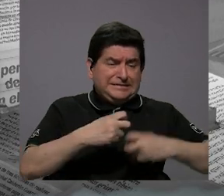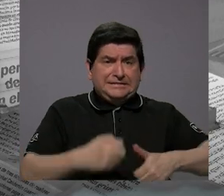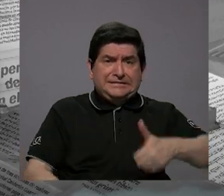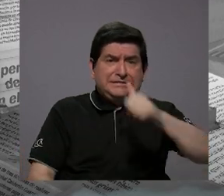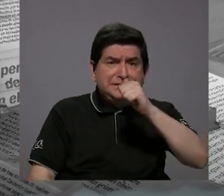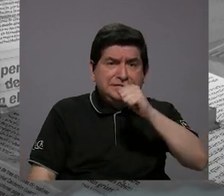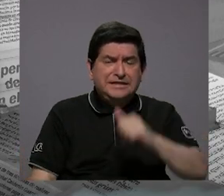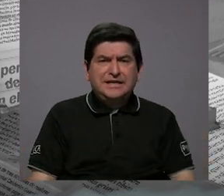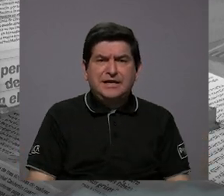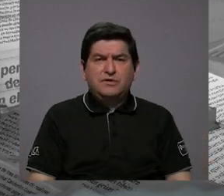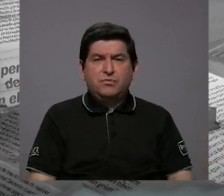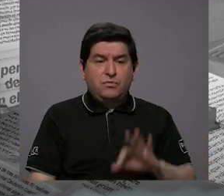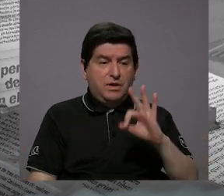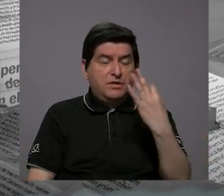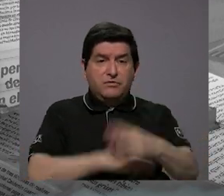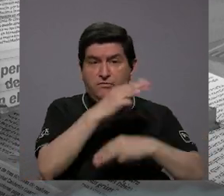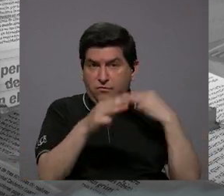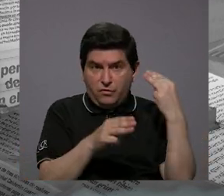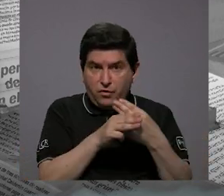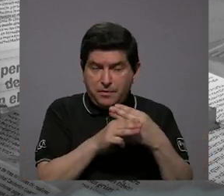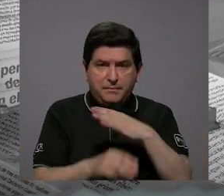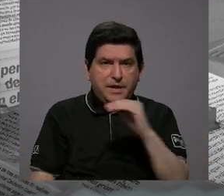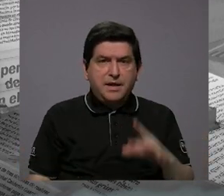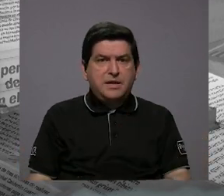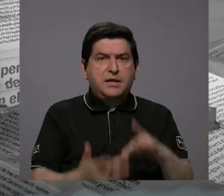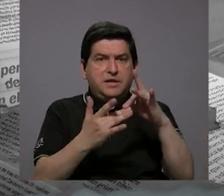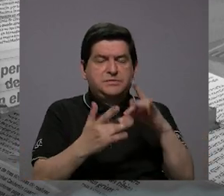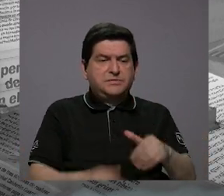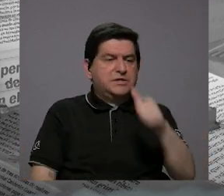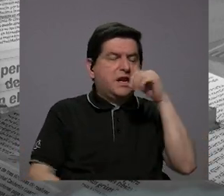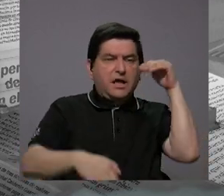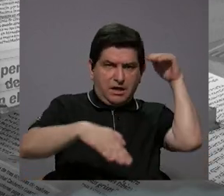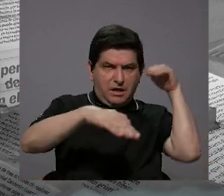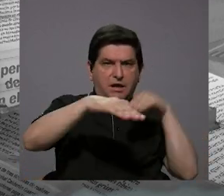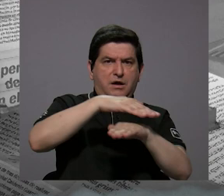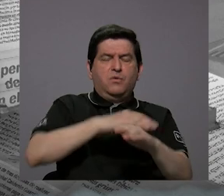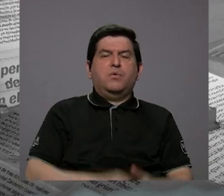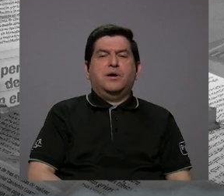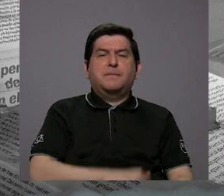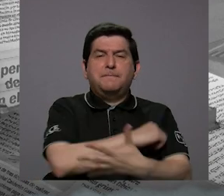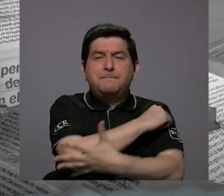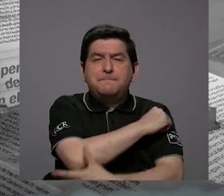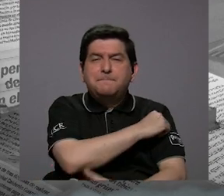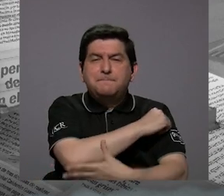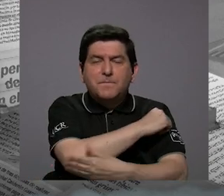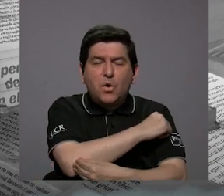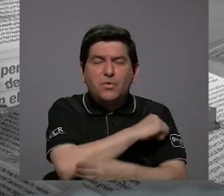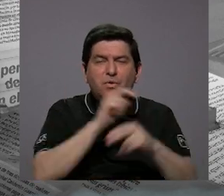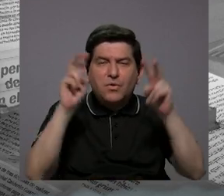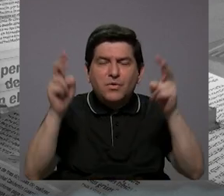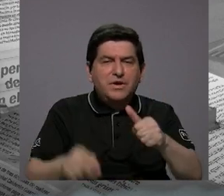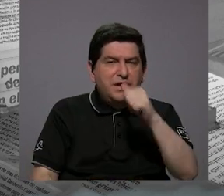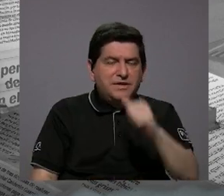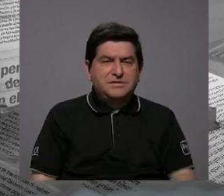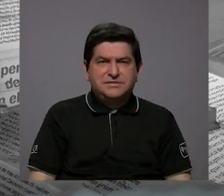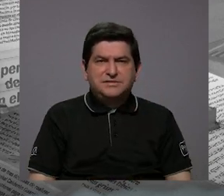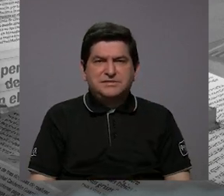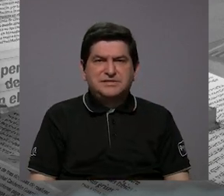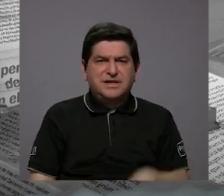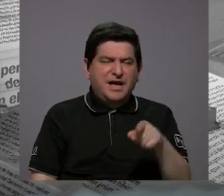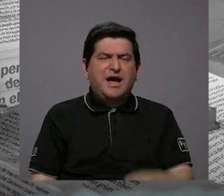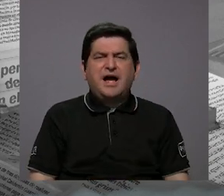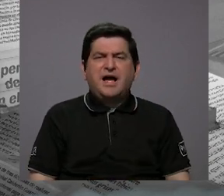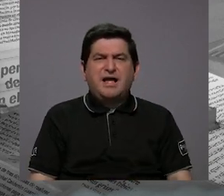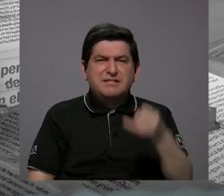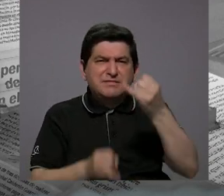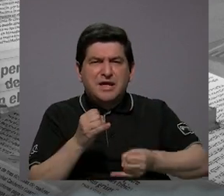del agua a nivel mundial y sobre todo de las aguas subterráneas, que era la pobreza hídrica, el agotamiento de los